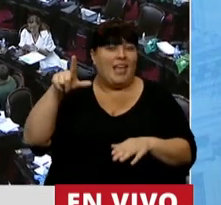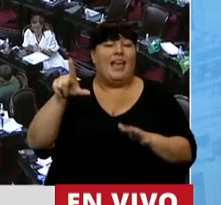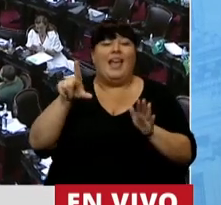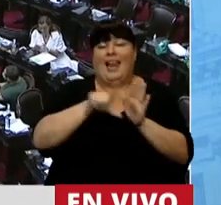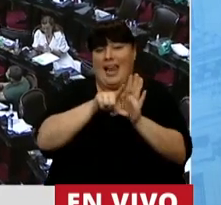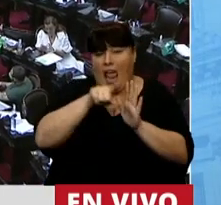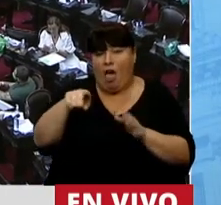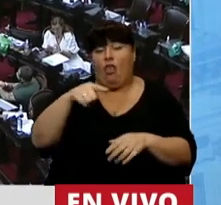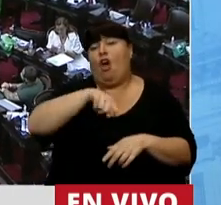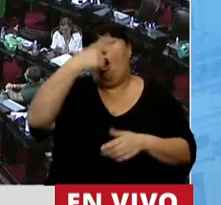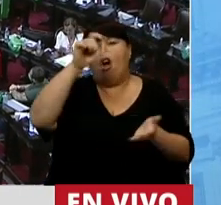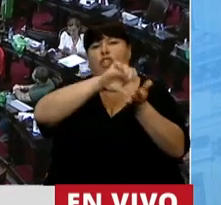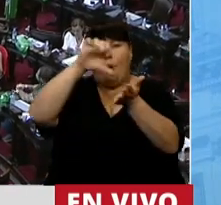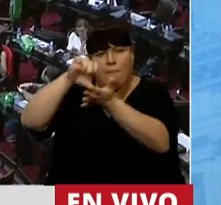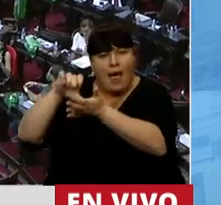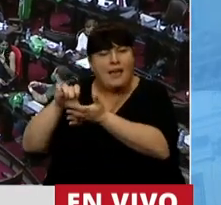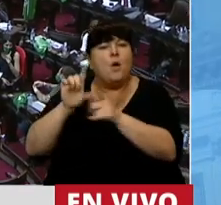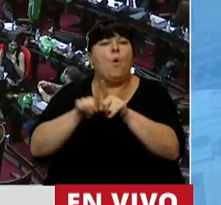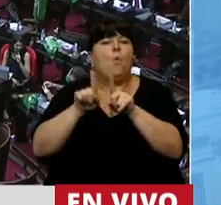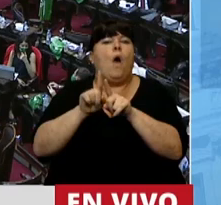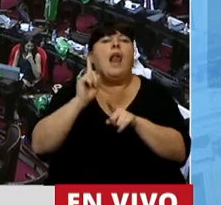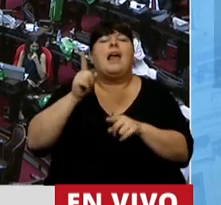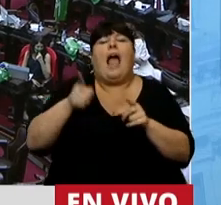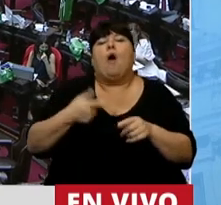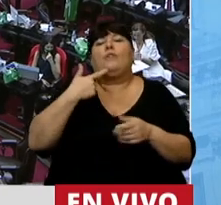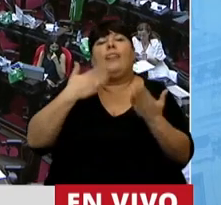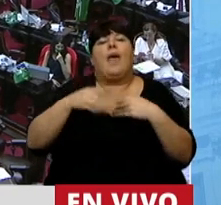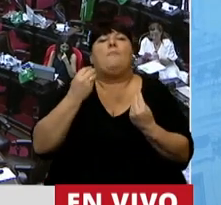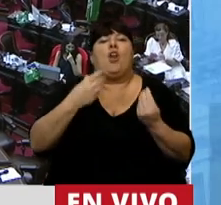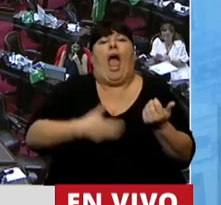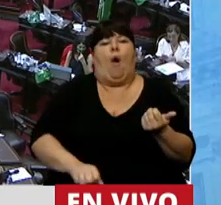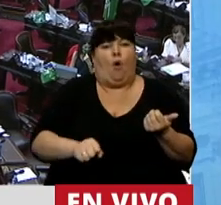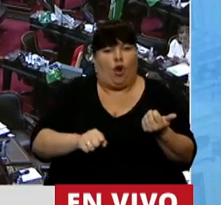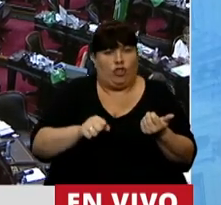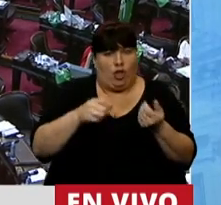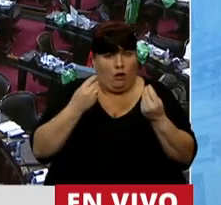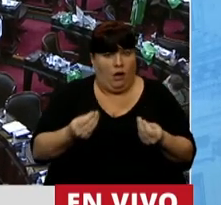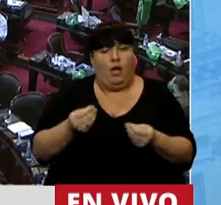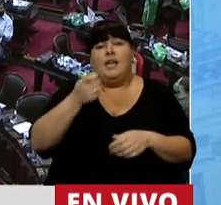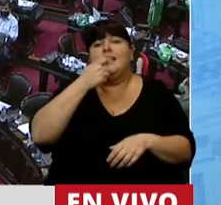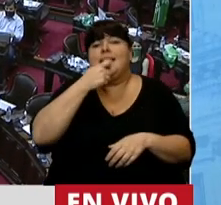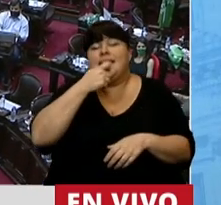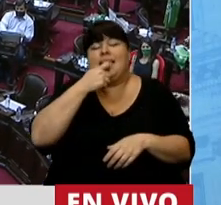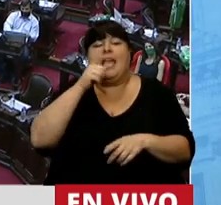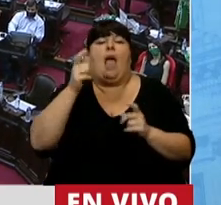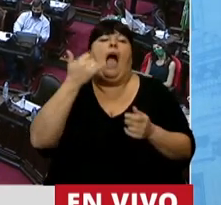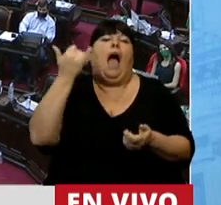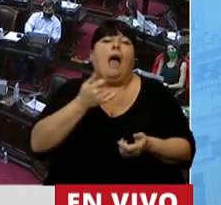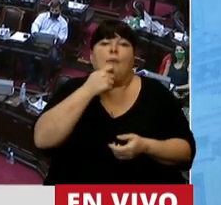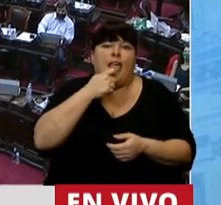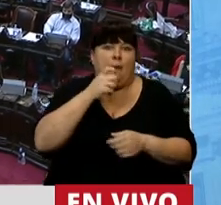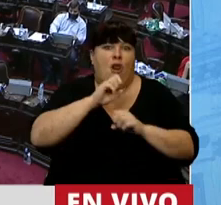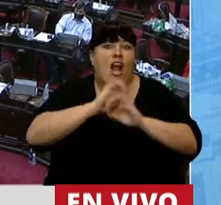legislador y en otros países se han fijado como causales de justificación del aborto. Esto es, en los supuestos en donde exista